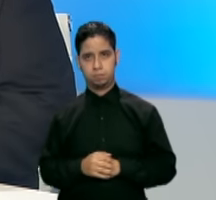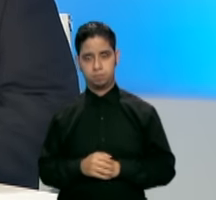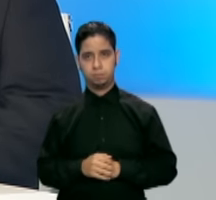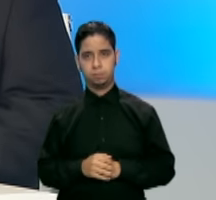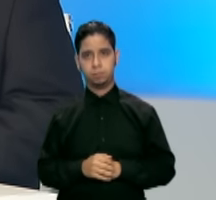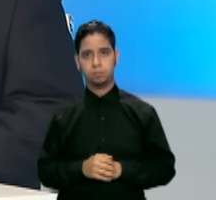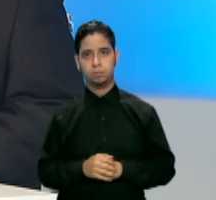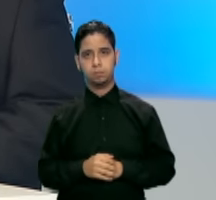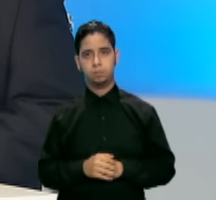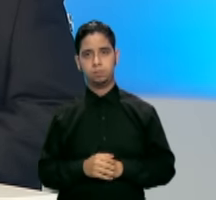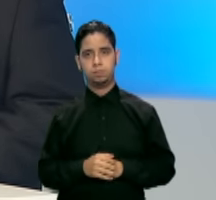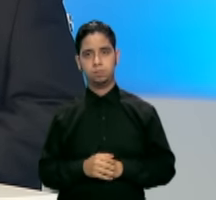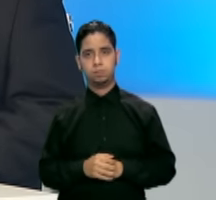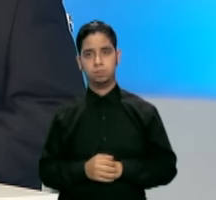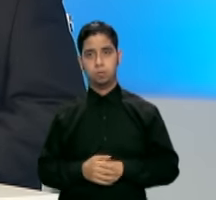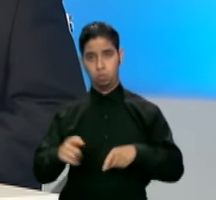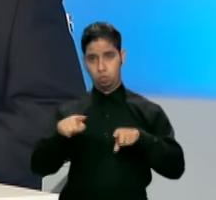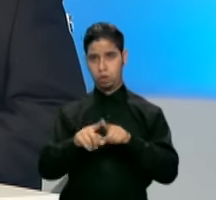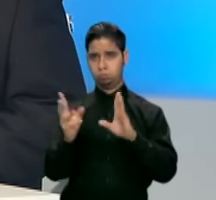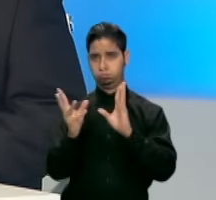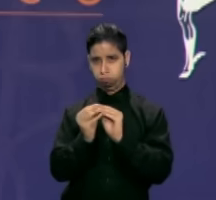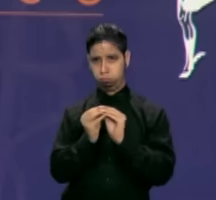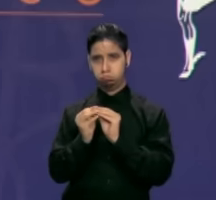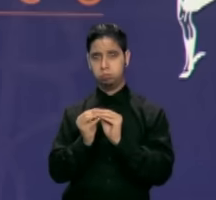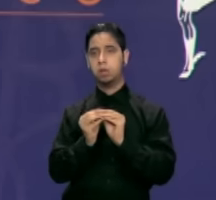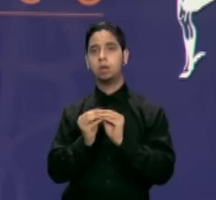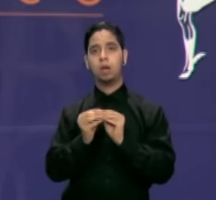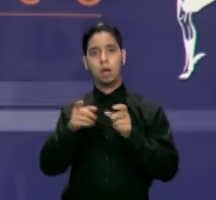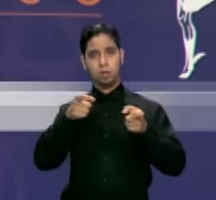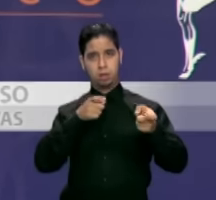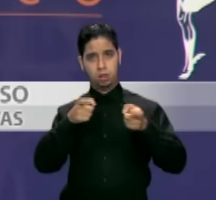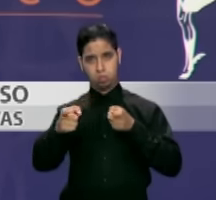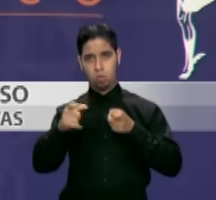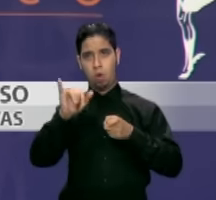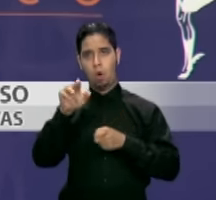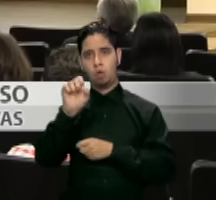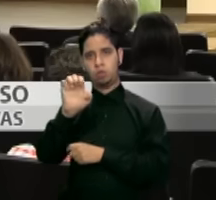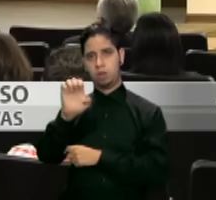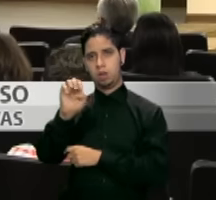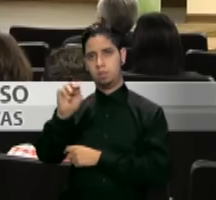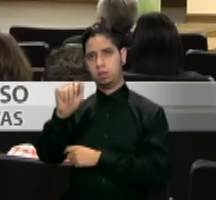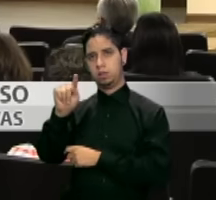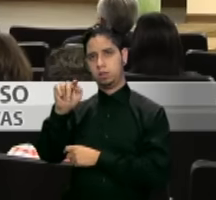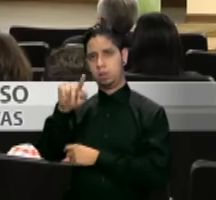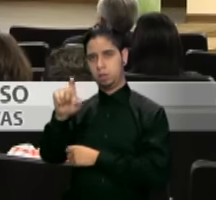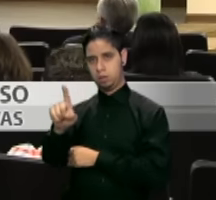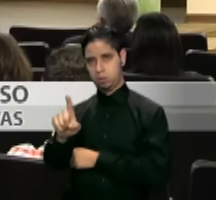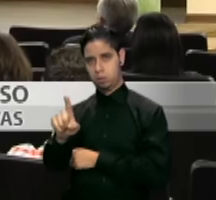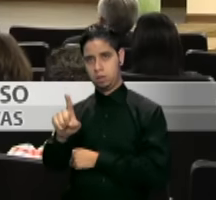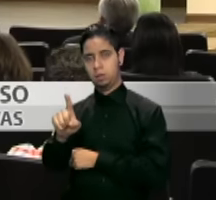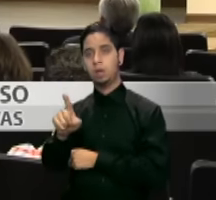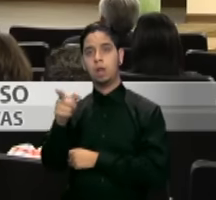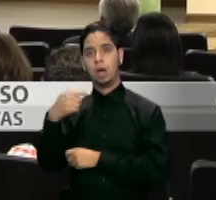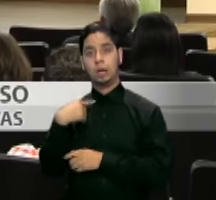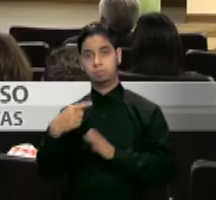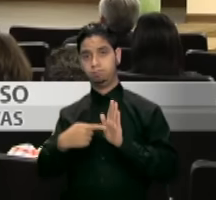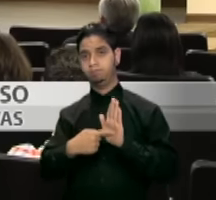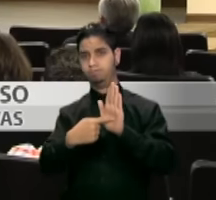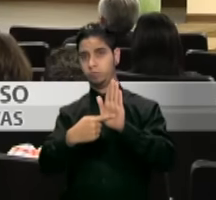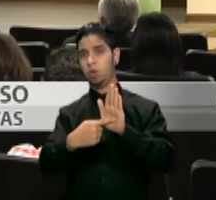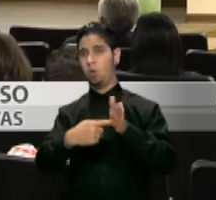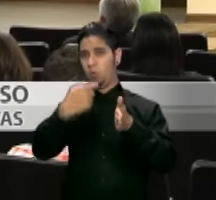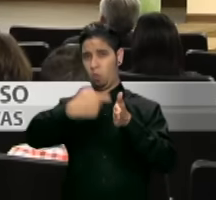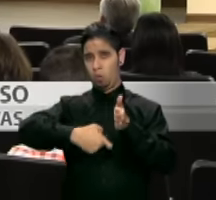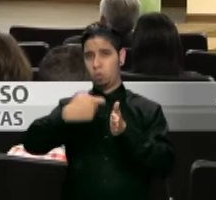largo plazo. Durante la jornada, el ingeniero José Martínez, director del Comité Ambiental de la Asociación de Industriales de Puerto Rico, destacó los altos costos en que